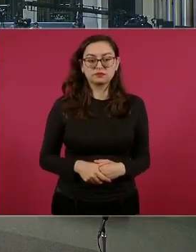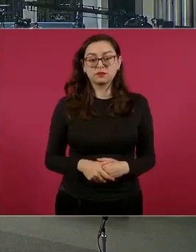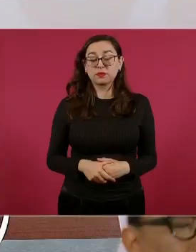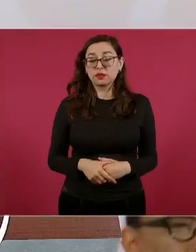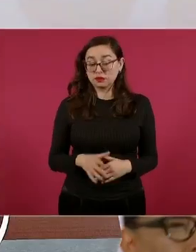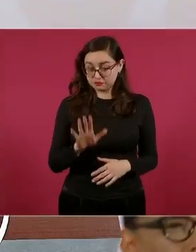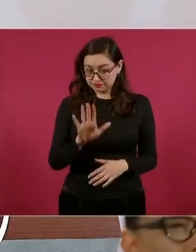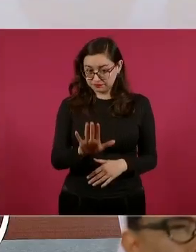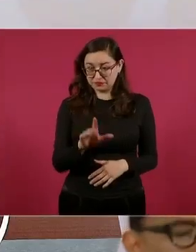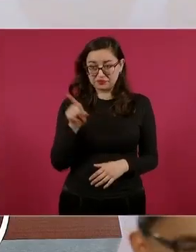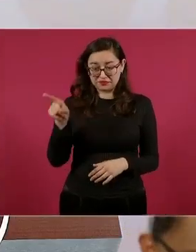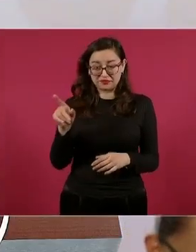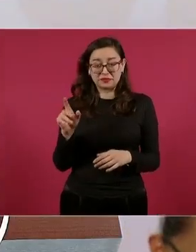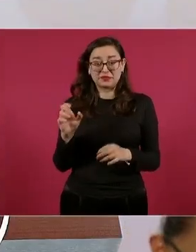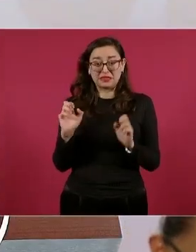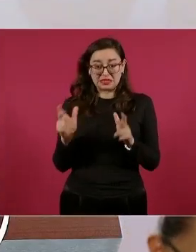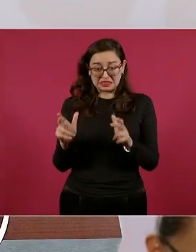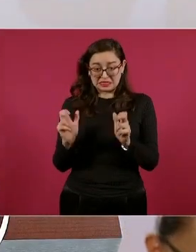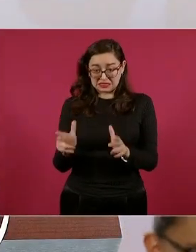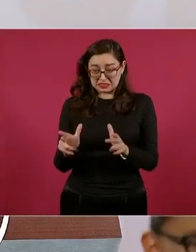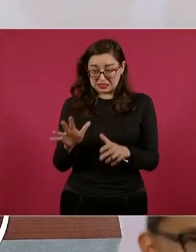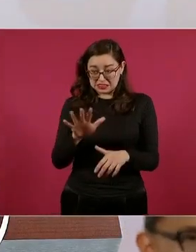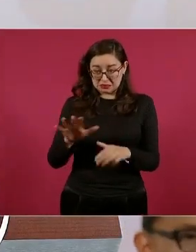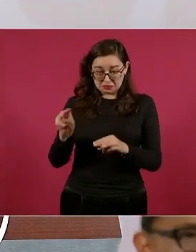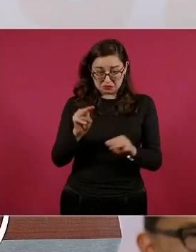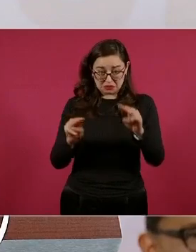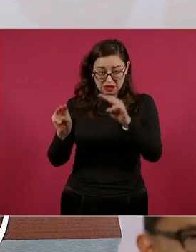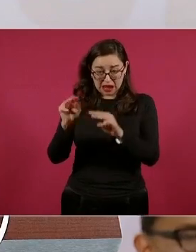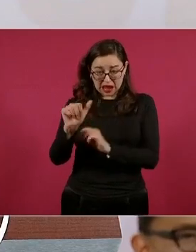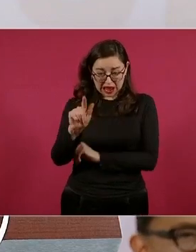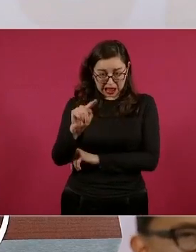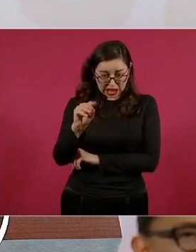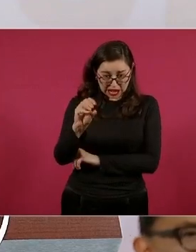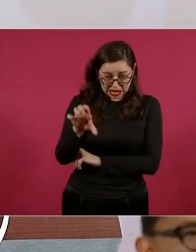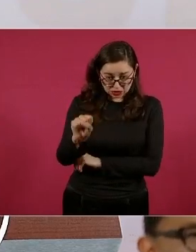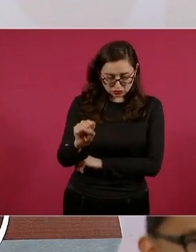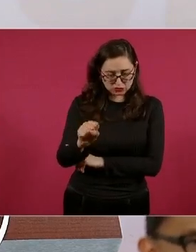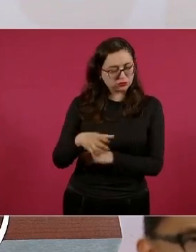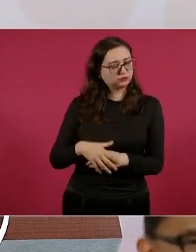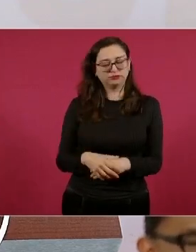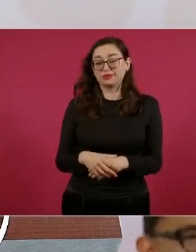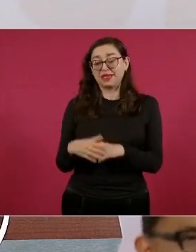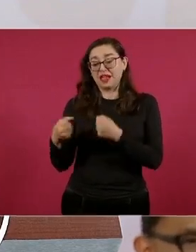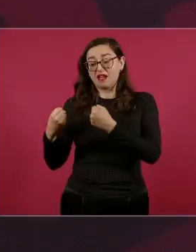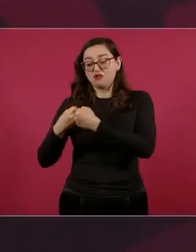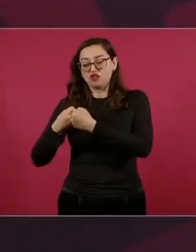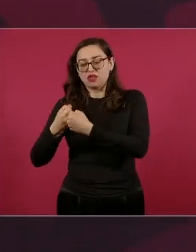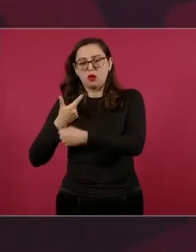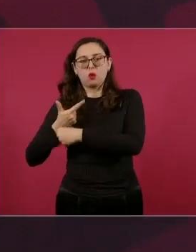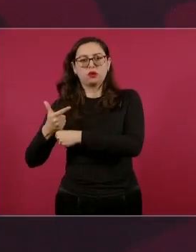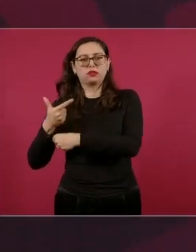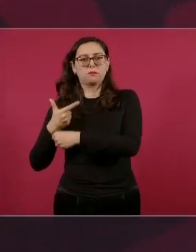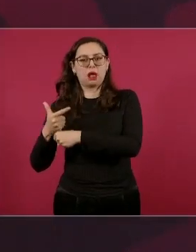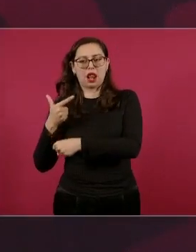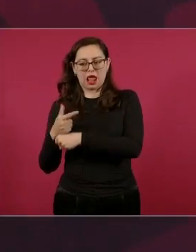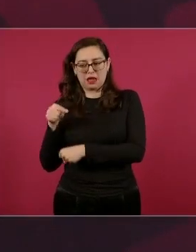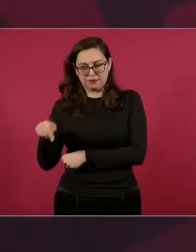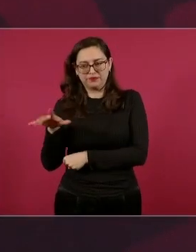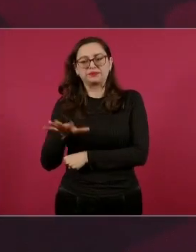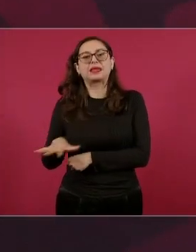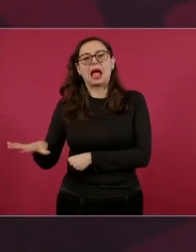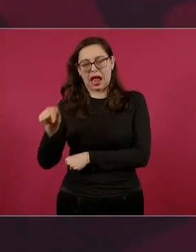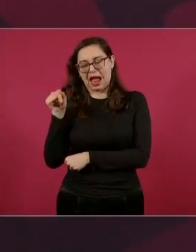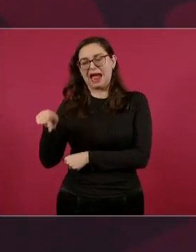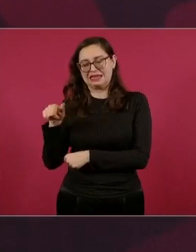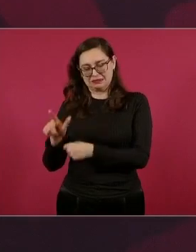altos de Chiapas, es en la sierra, en los límites con Guatemala, en esa región,